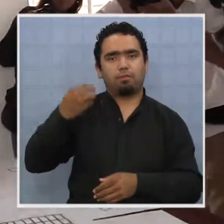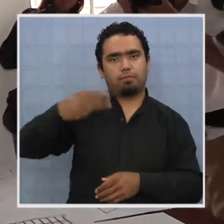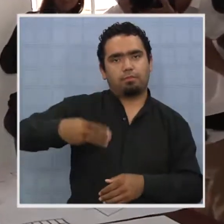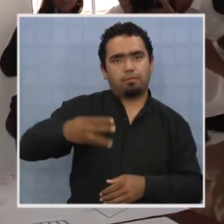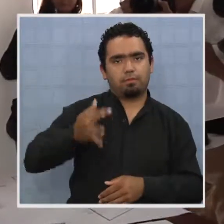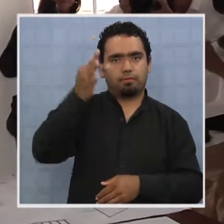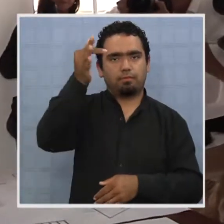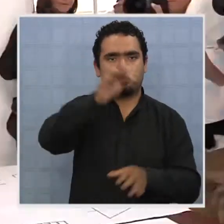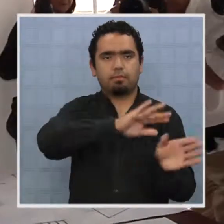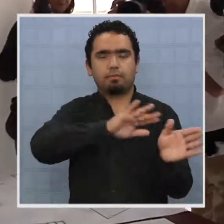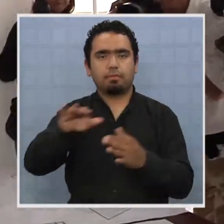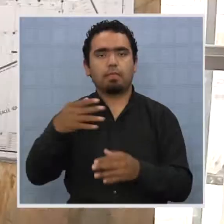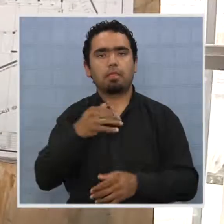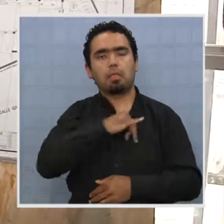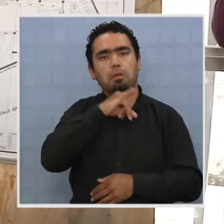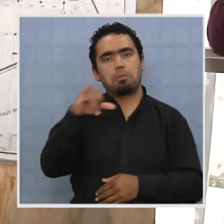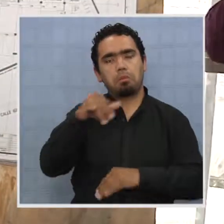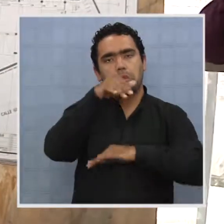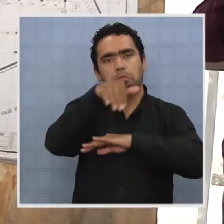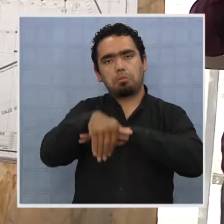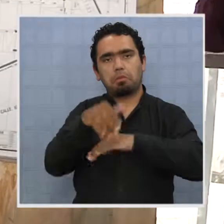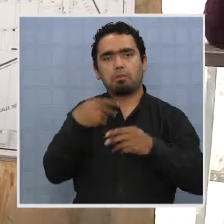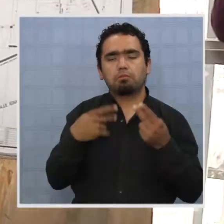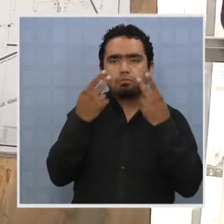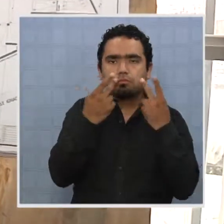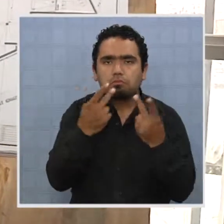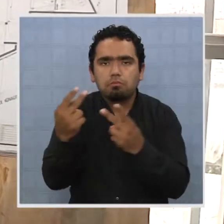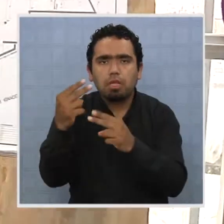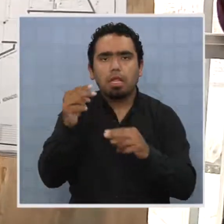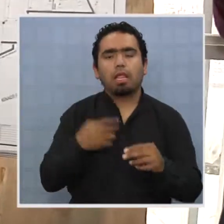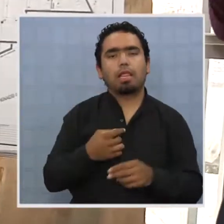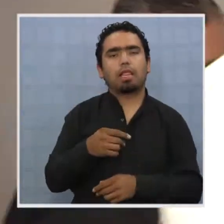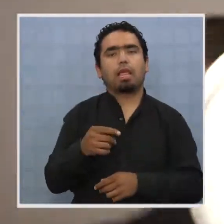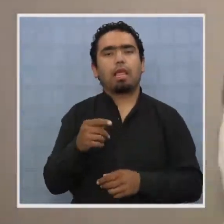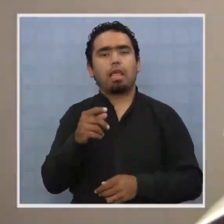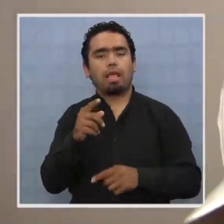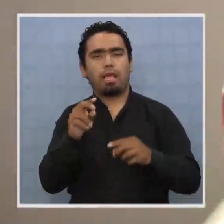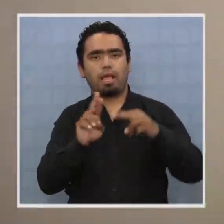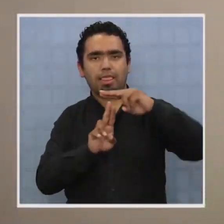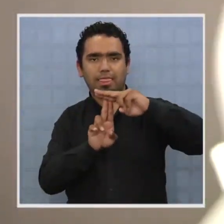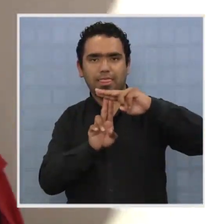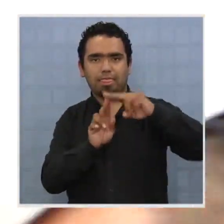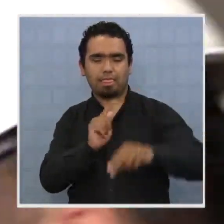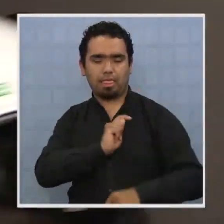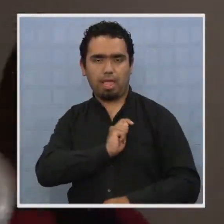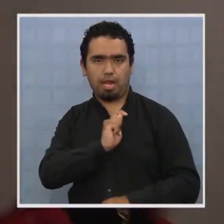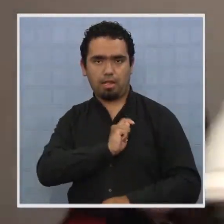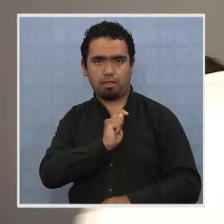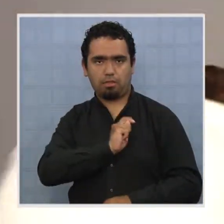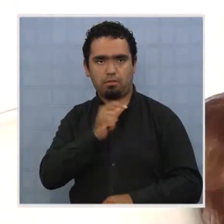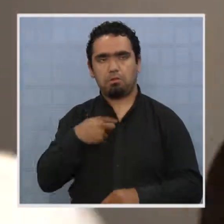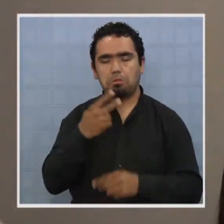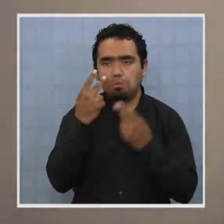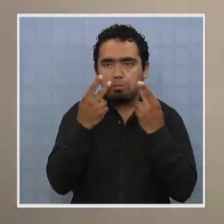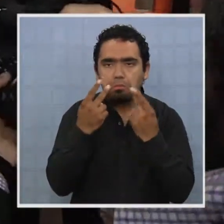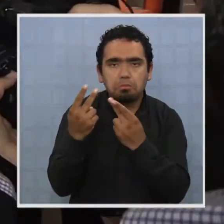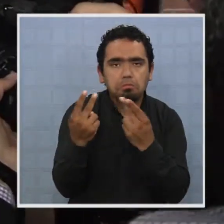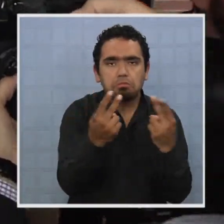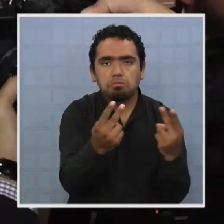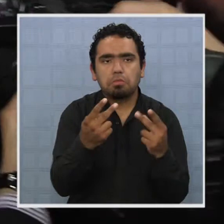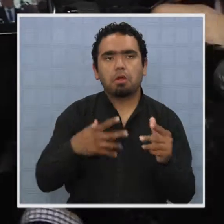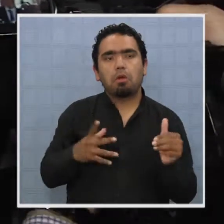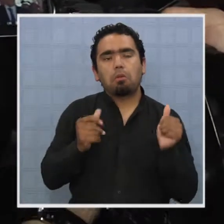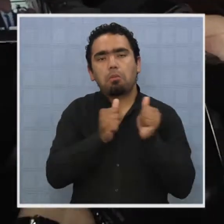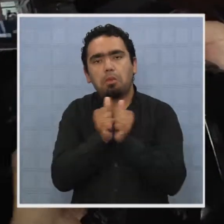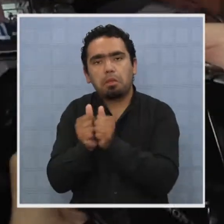Más tarde, realizaron la visita a la remodelación del Centro de Rehabilitación Teletón, donde, acompañado de las principales autoridades regionales y